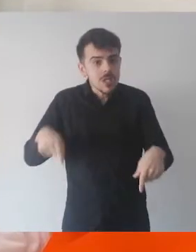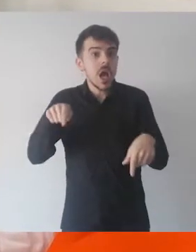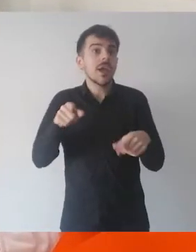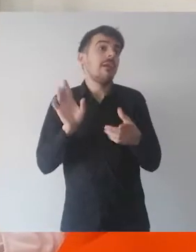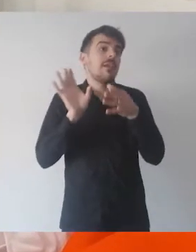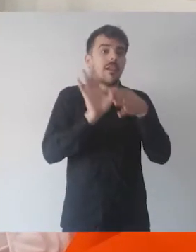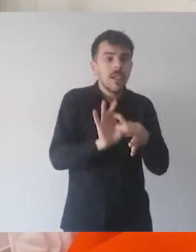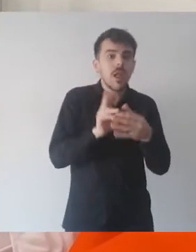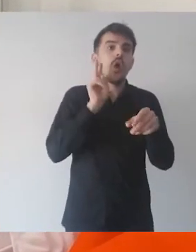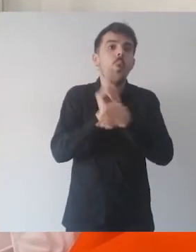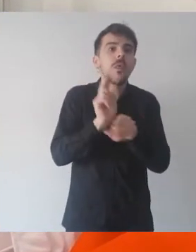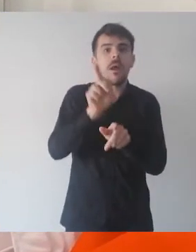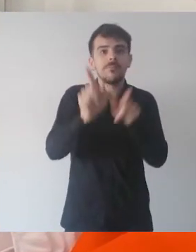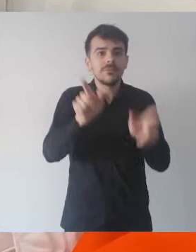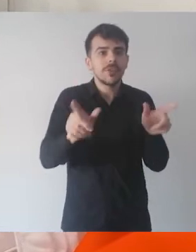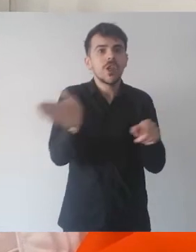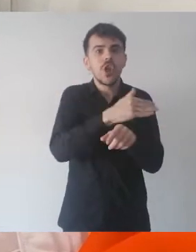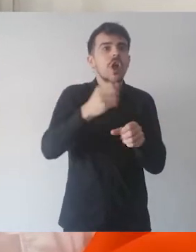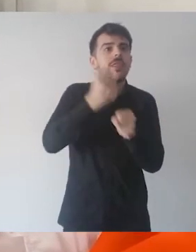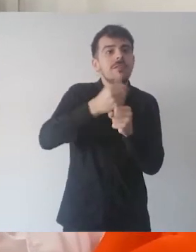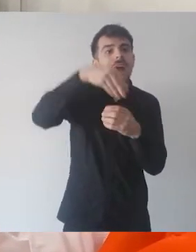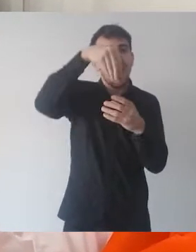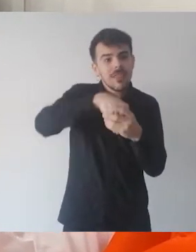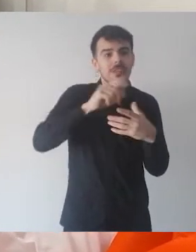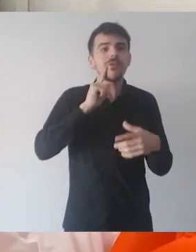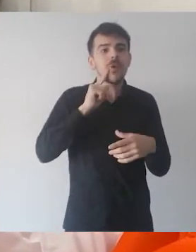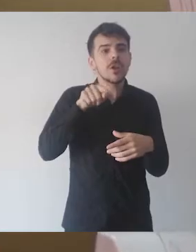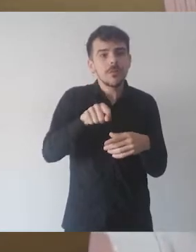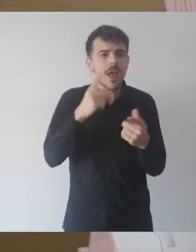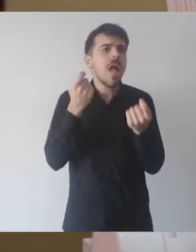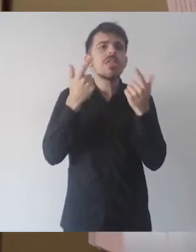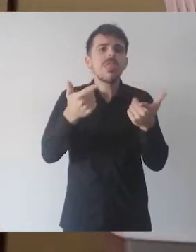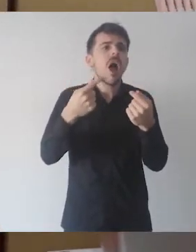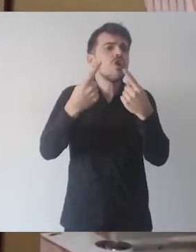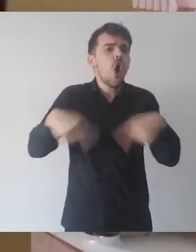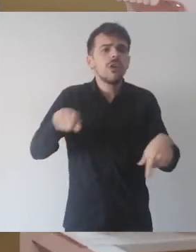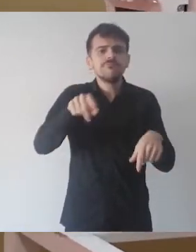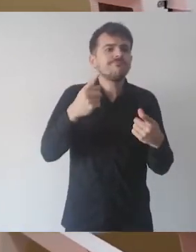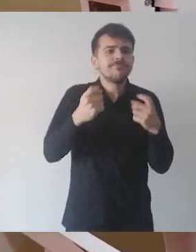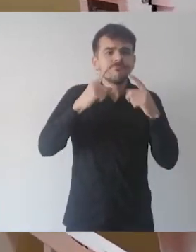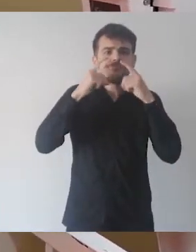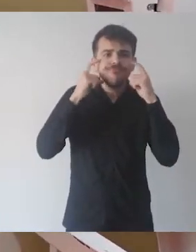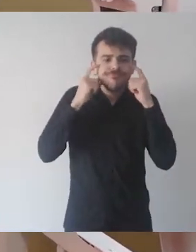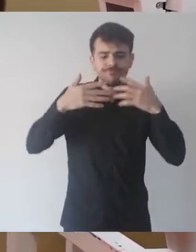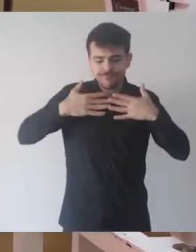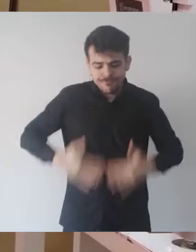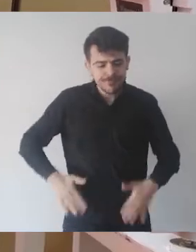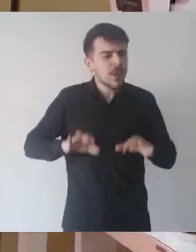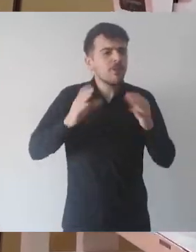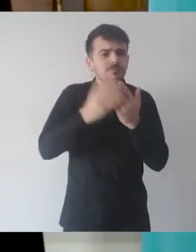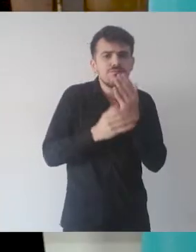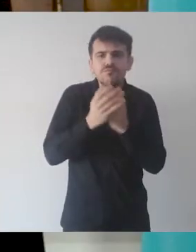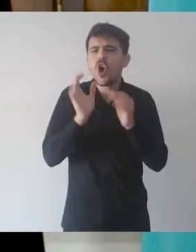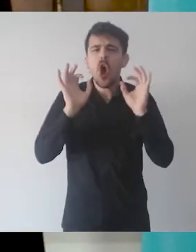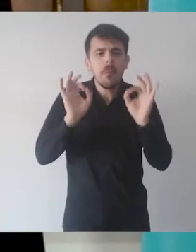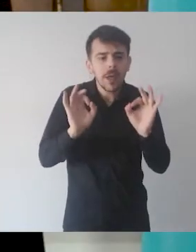del municipio y a toda la comunidad, asegurándole los elementos de protección. En forma diaria se realiza la entrega de 100